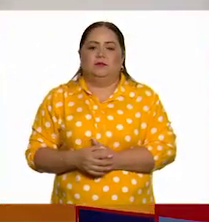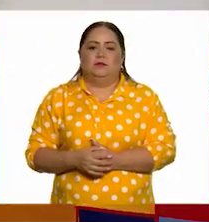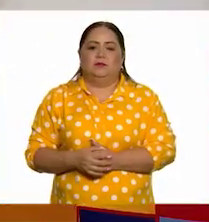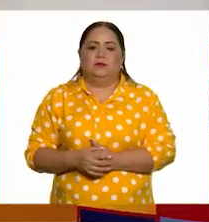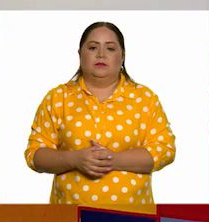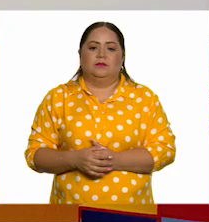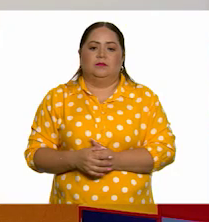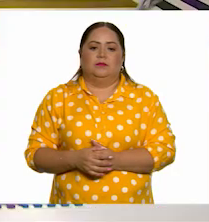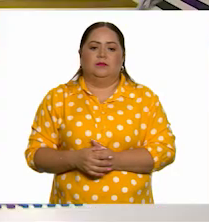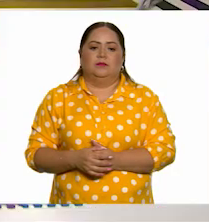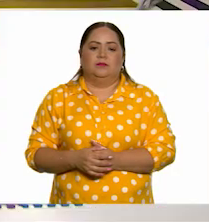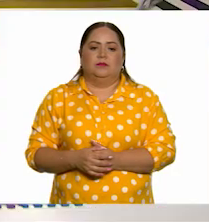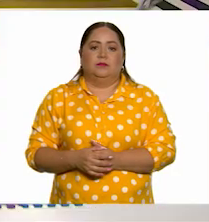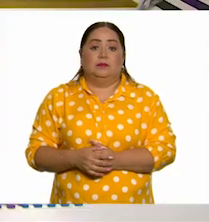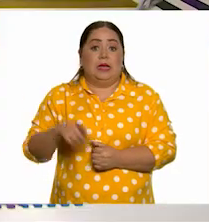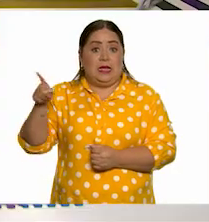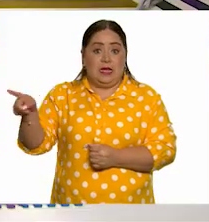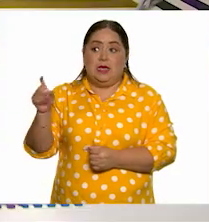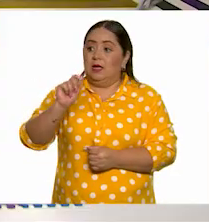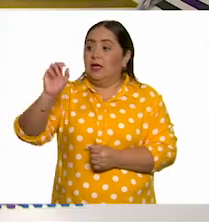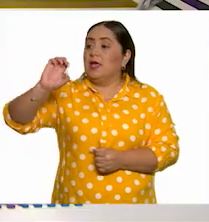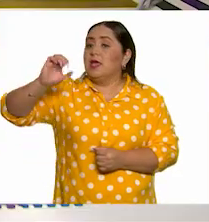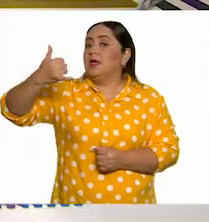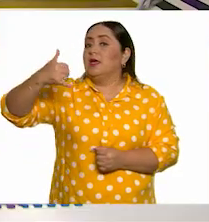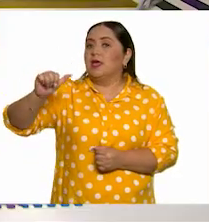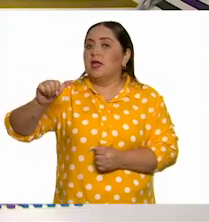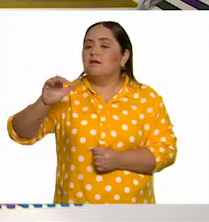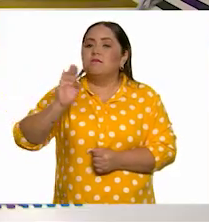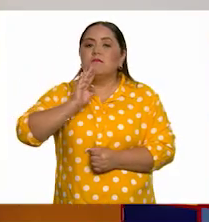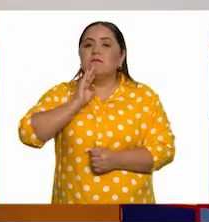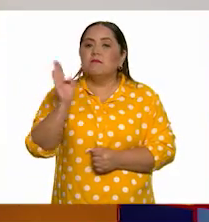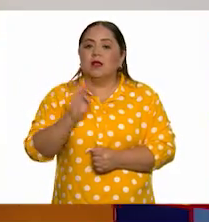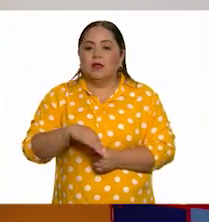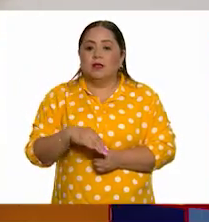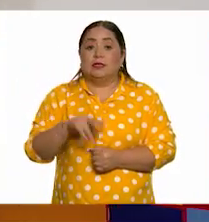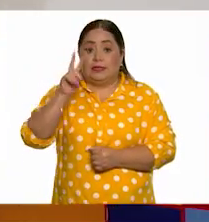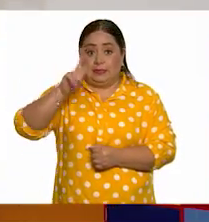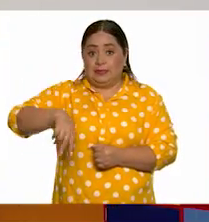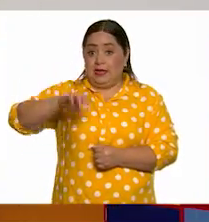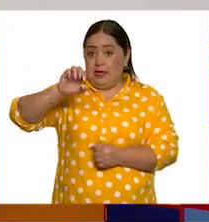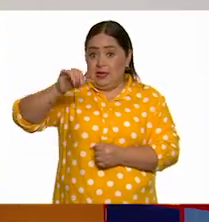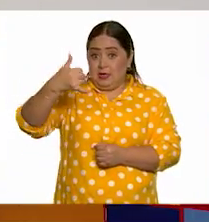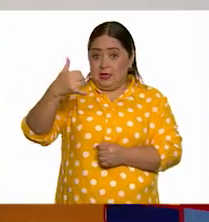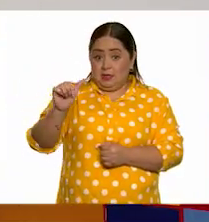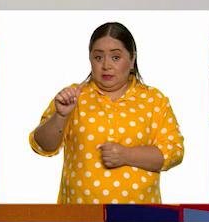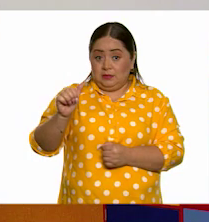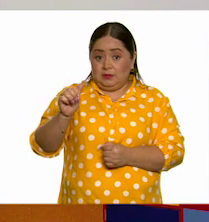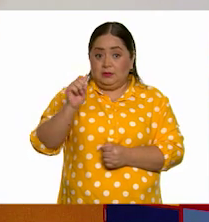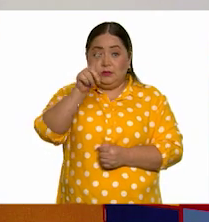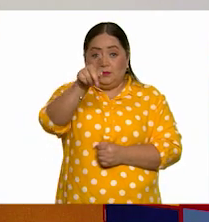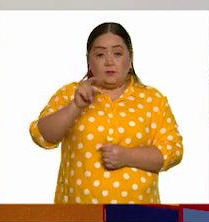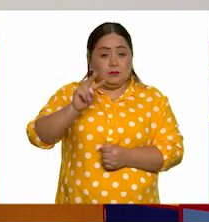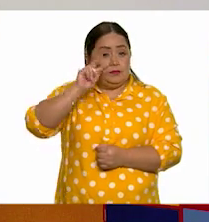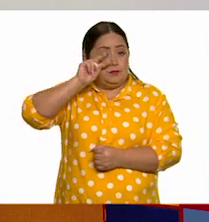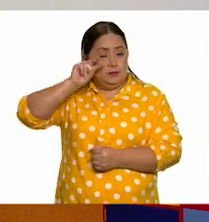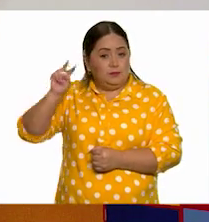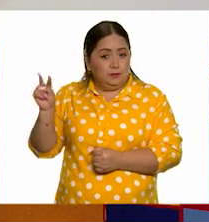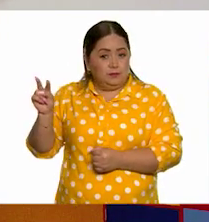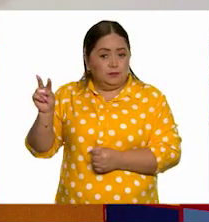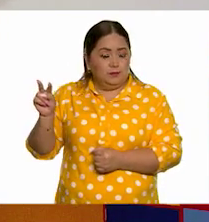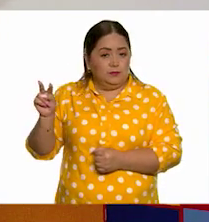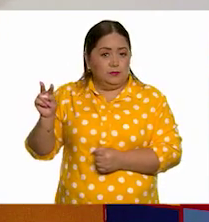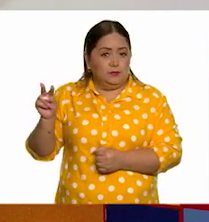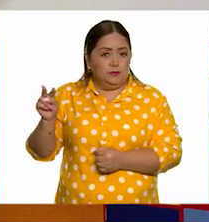Él lo tiene escrito así. Ajá. Y ella, vamos a observar cómo está aquí,